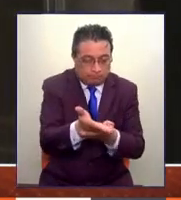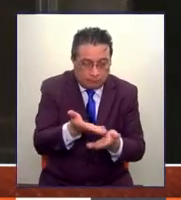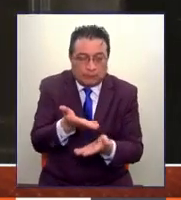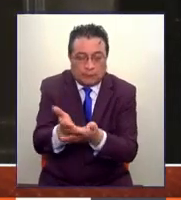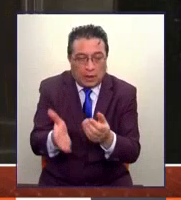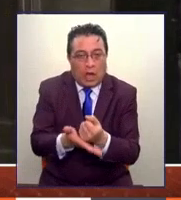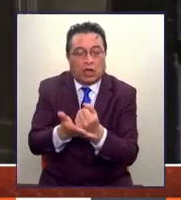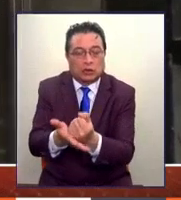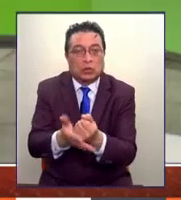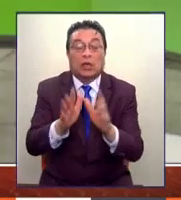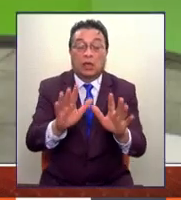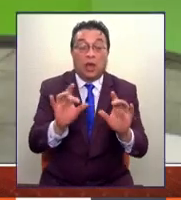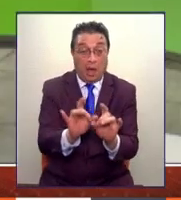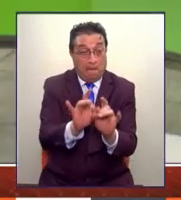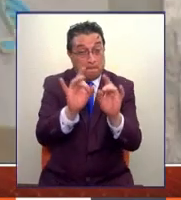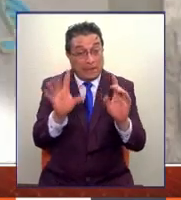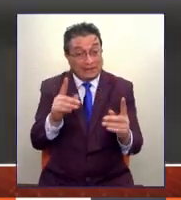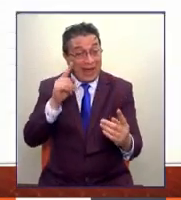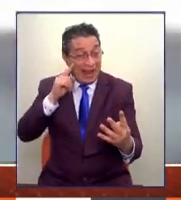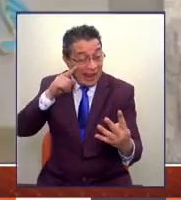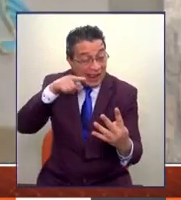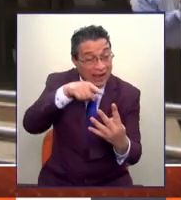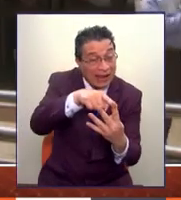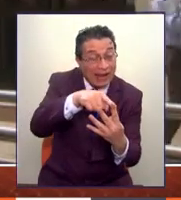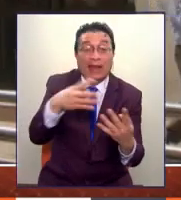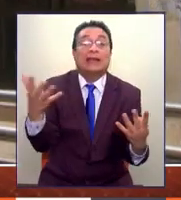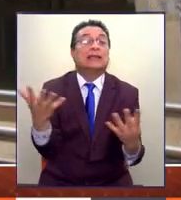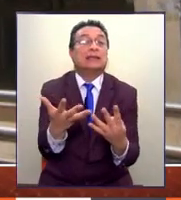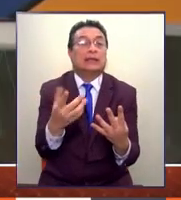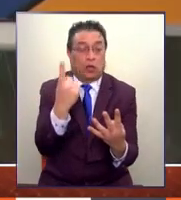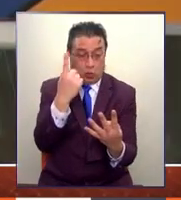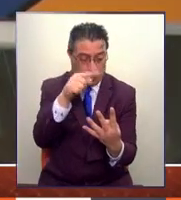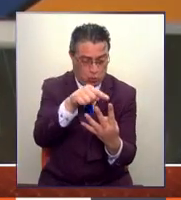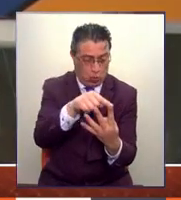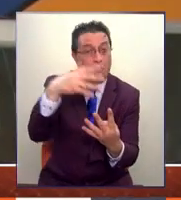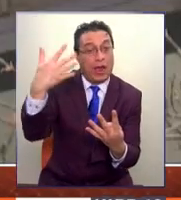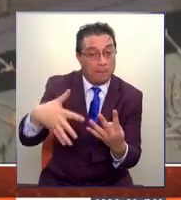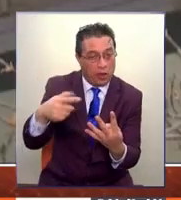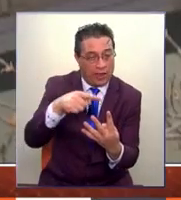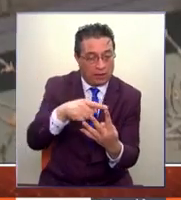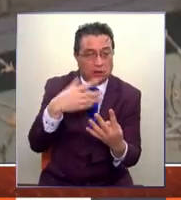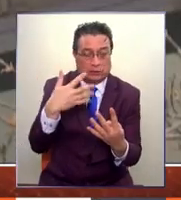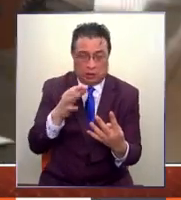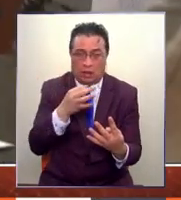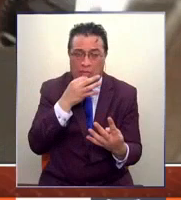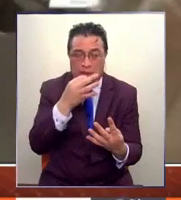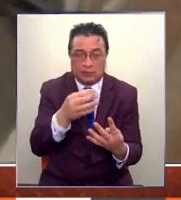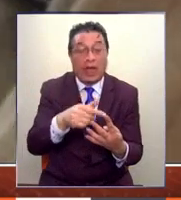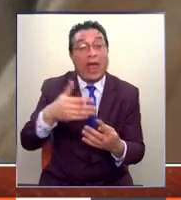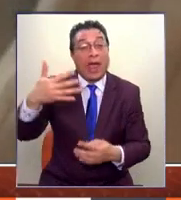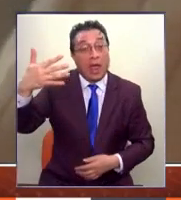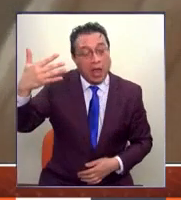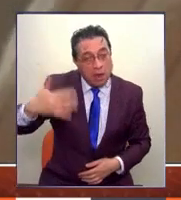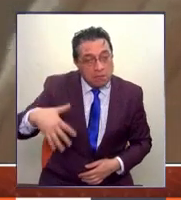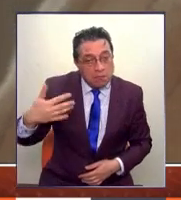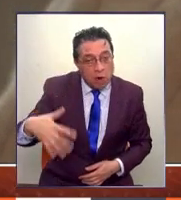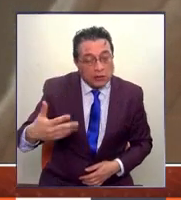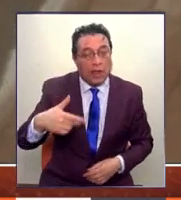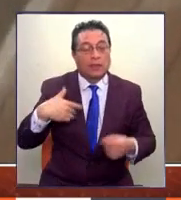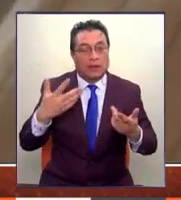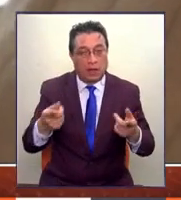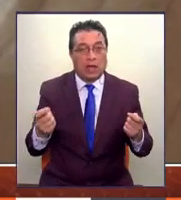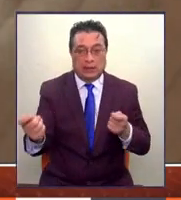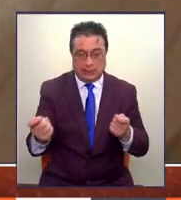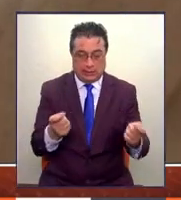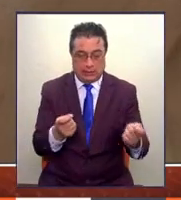en particular poner el acento en un elemento fundamental al cual ya me ha referido, que es la importancia de la recuperación